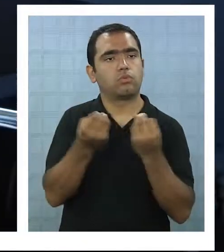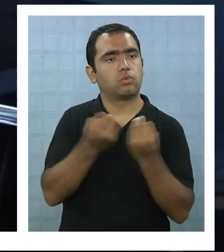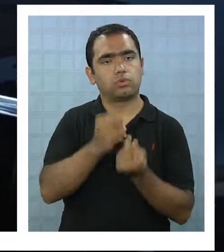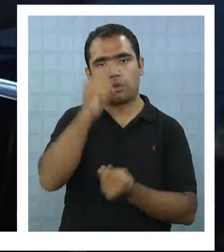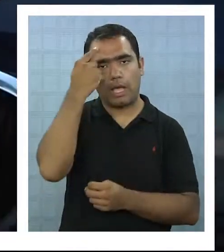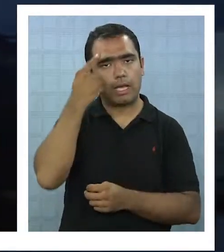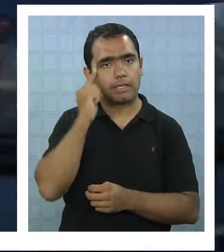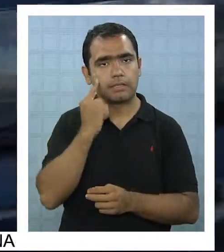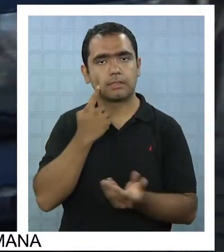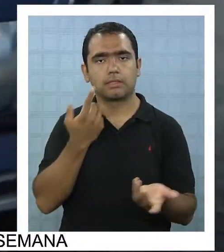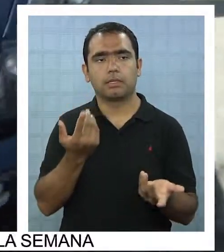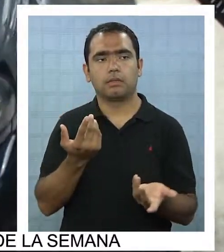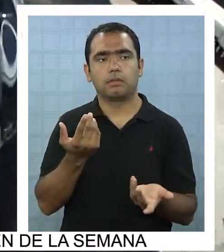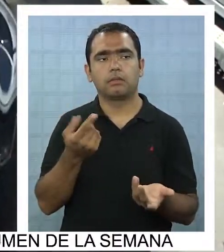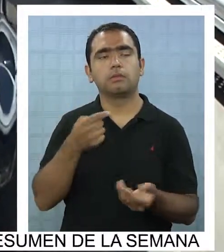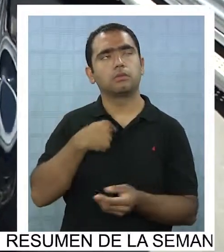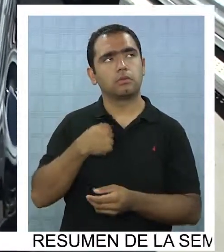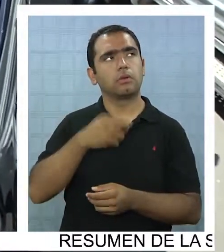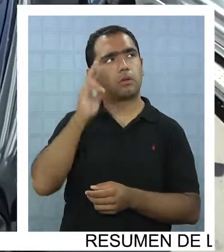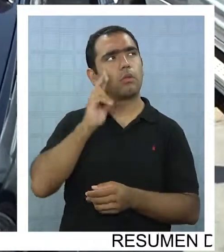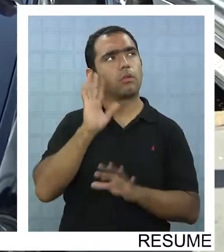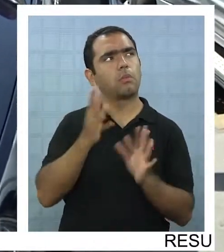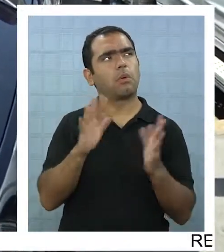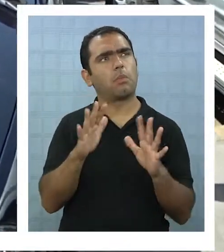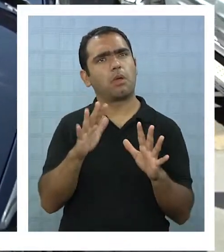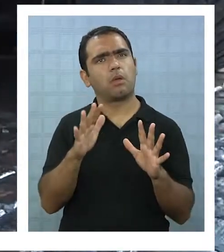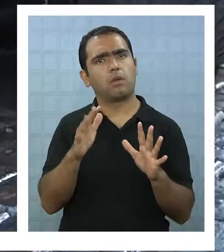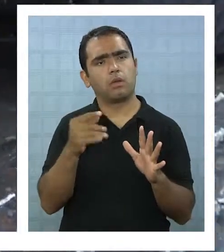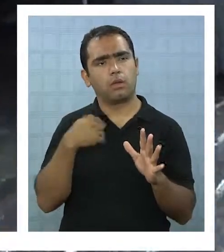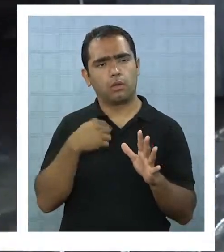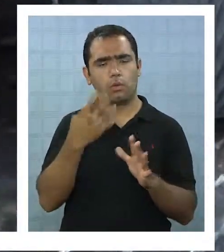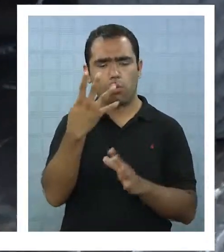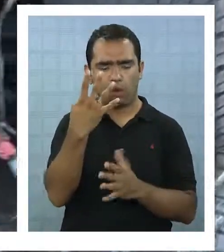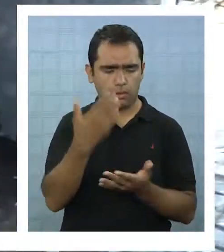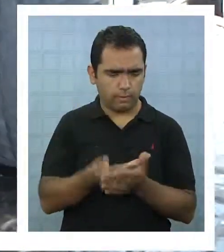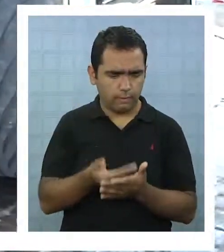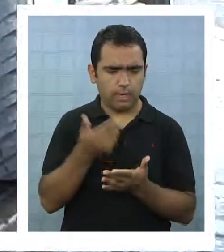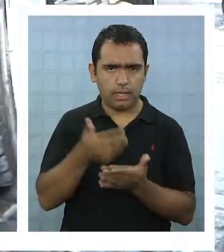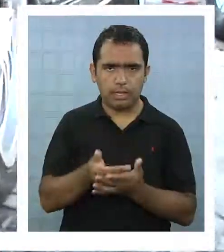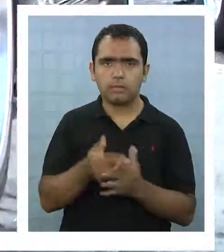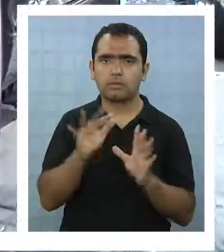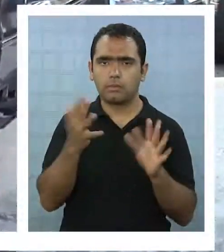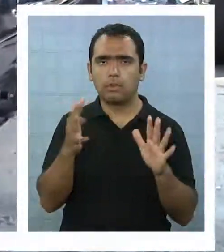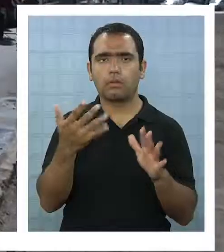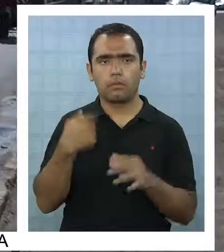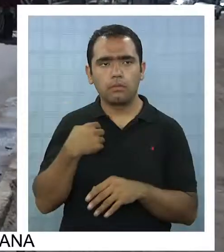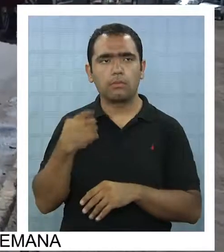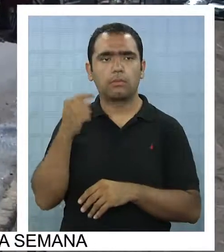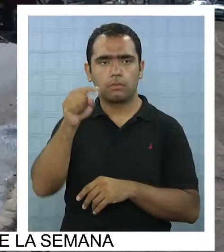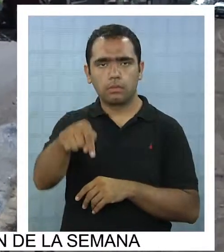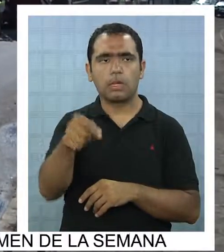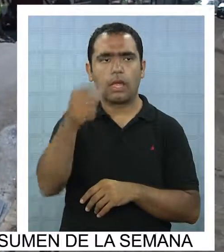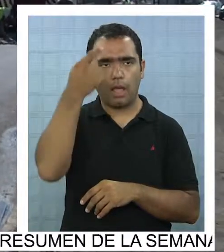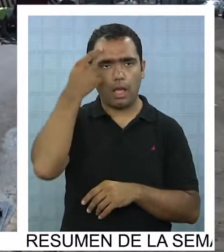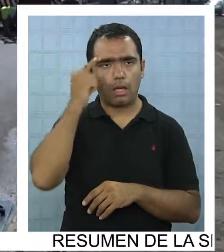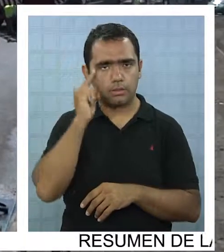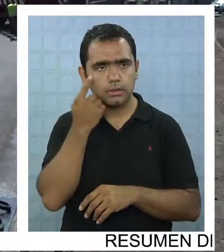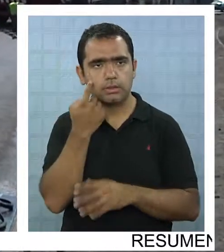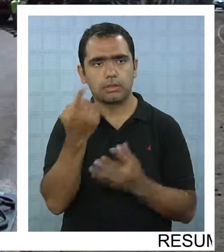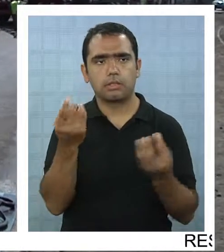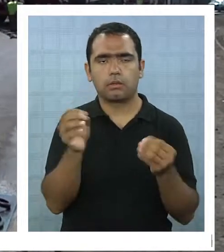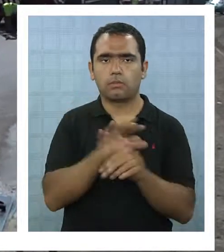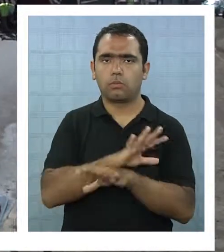hemos asistido a cuatro veces a este lugar en cuanto a accidentes de alta magnitud como fue el de hoy. Restaurante,